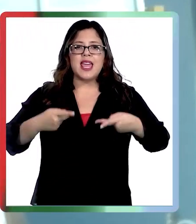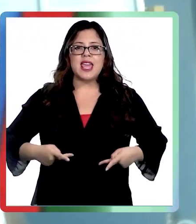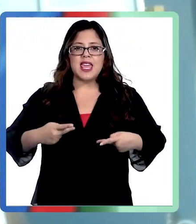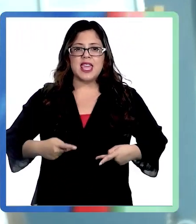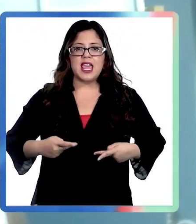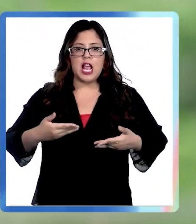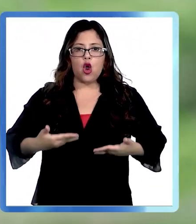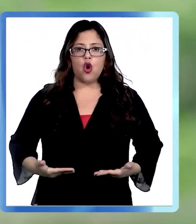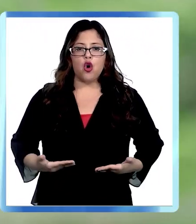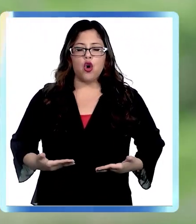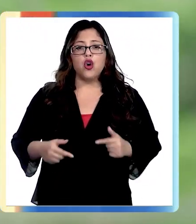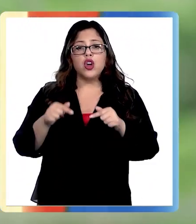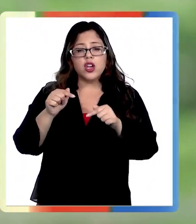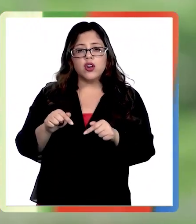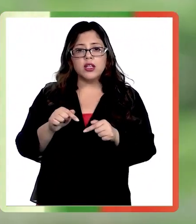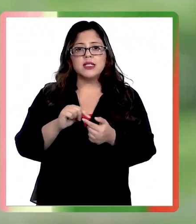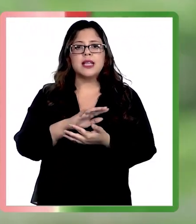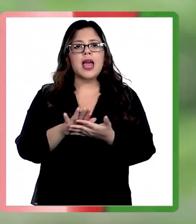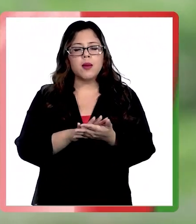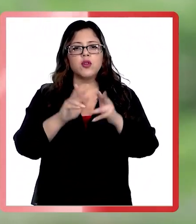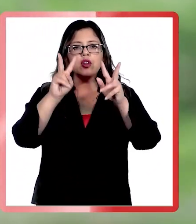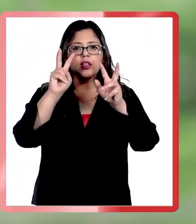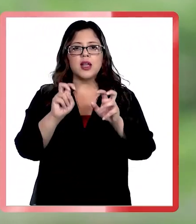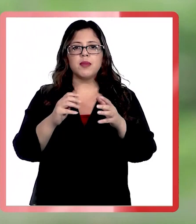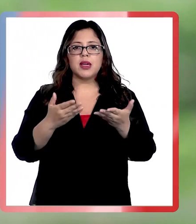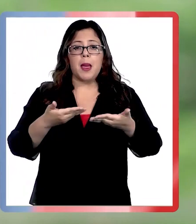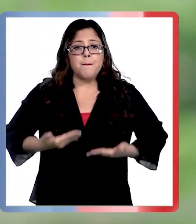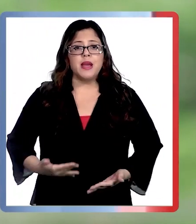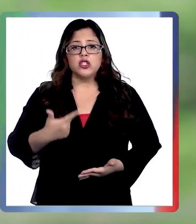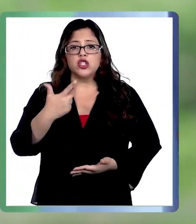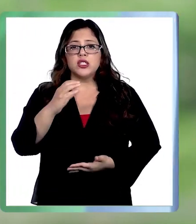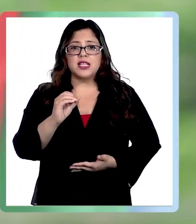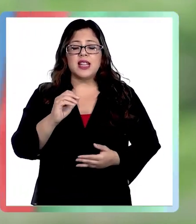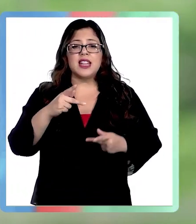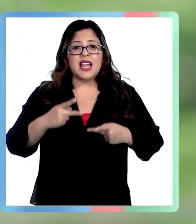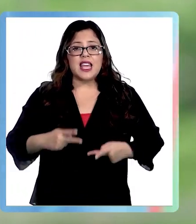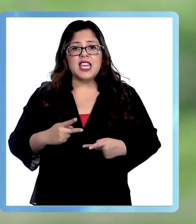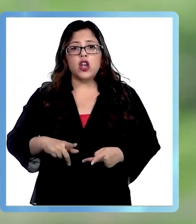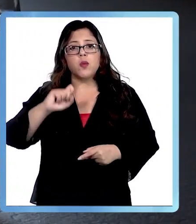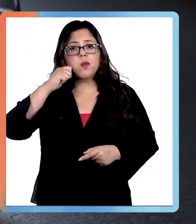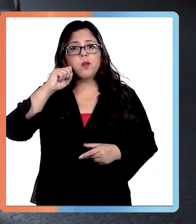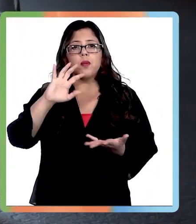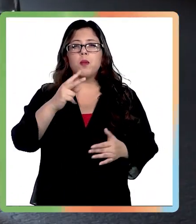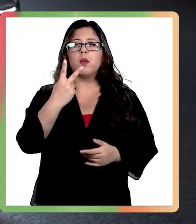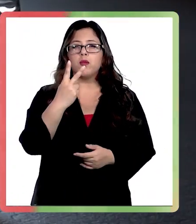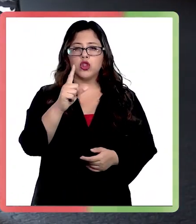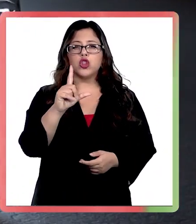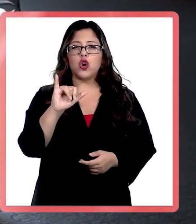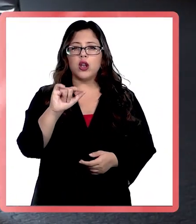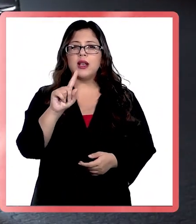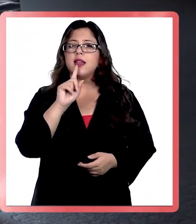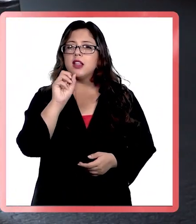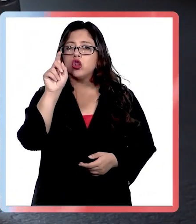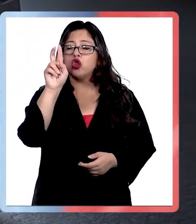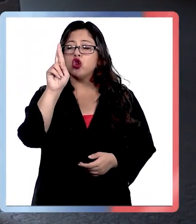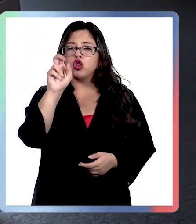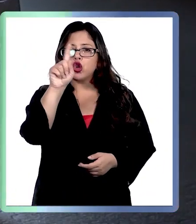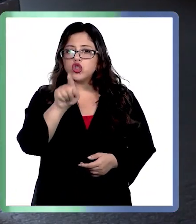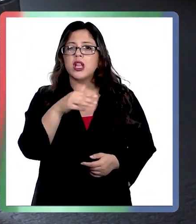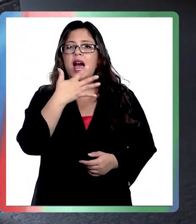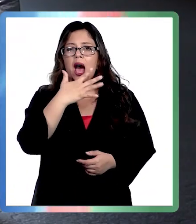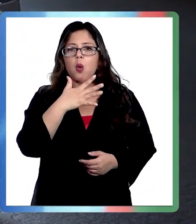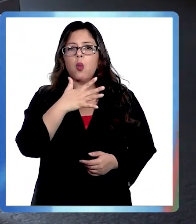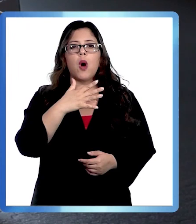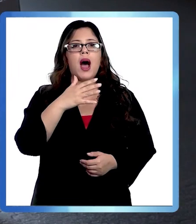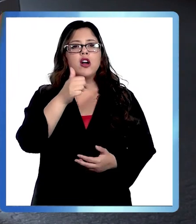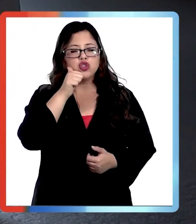entonces, en alguien de, por ejemplo, un peso de 70 kilos, nos da alrededor de unos dos litros de agua al día. Por eso esa recomendación